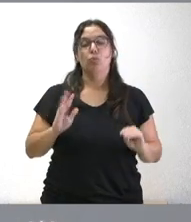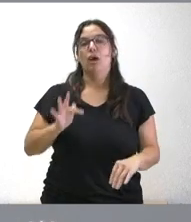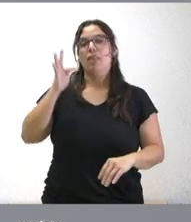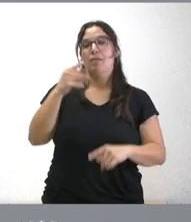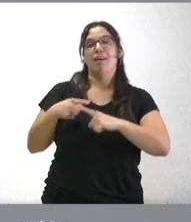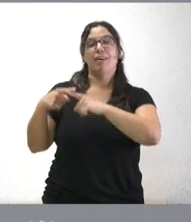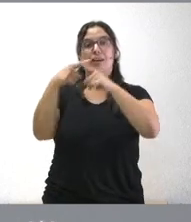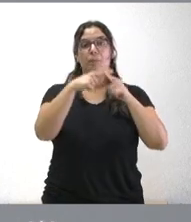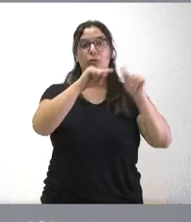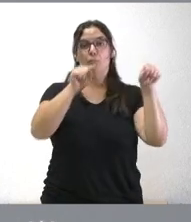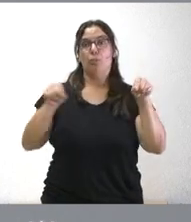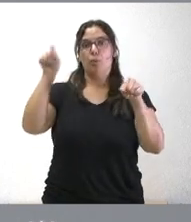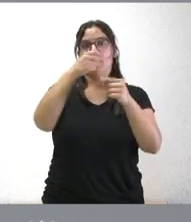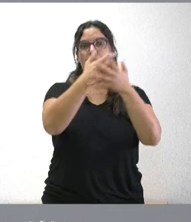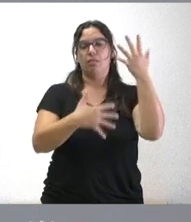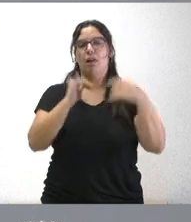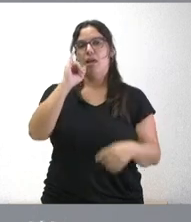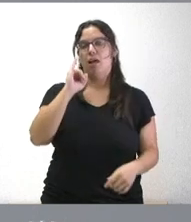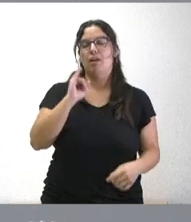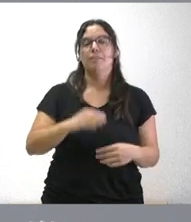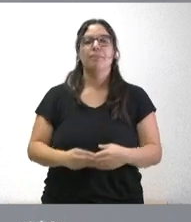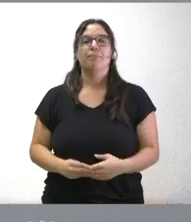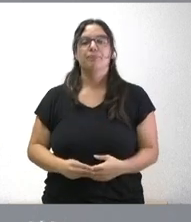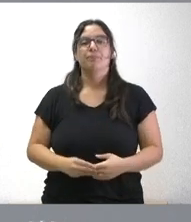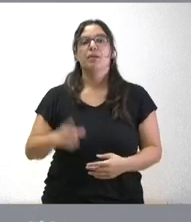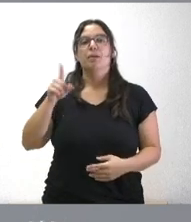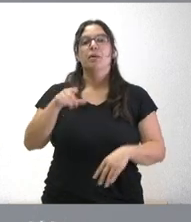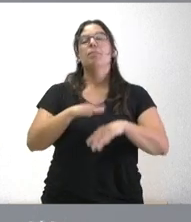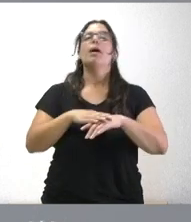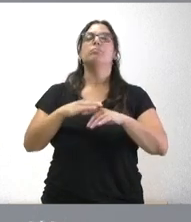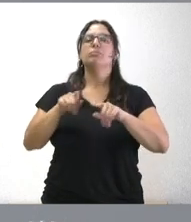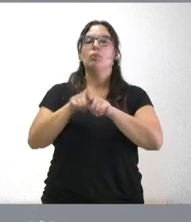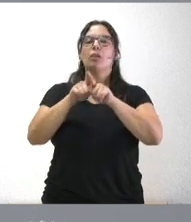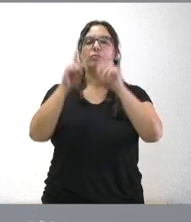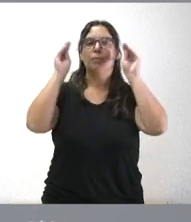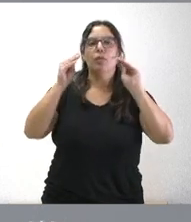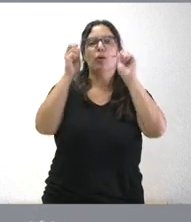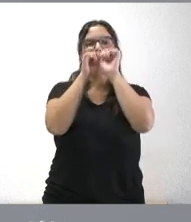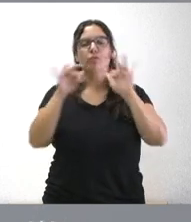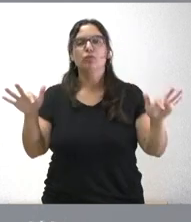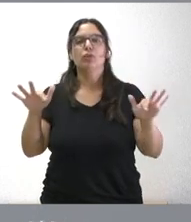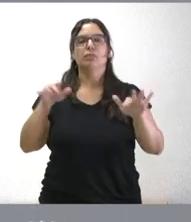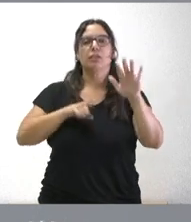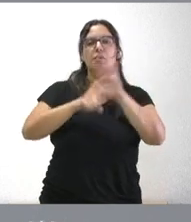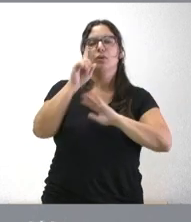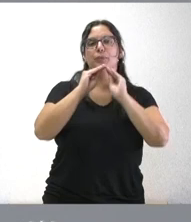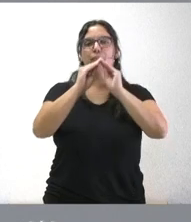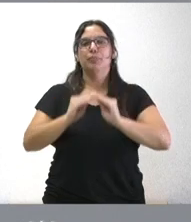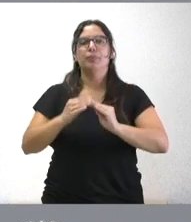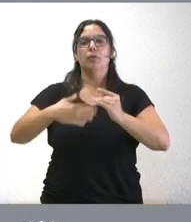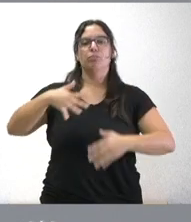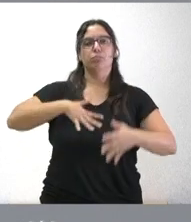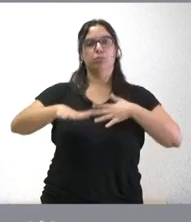distribución entre provincias de los mismos para acciones de difusión y promoción de la formación, el desarrollo de las competencias profesionales y la cualificación de los